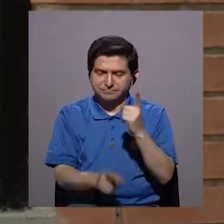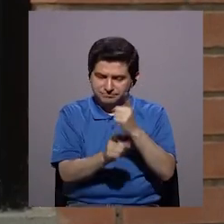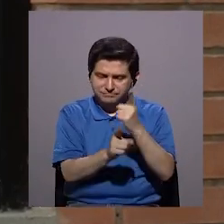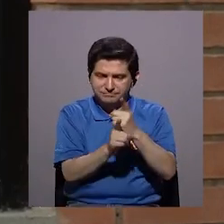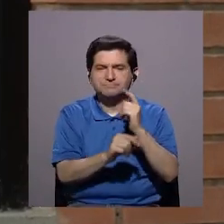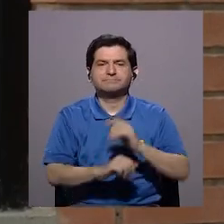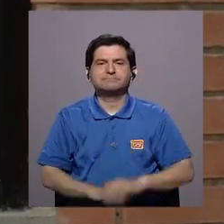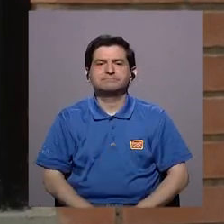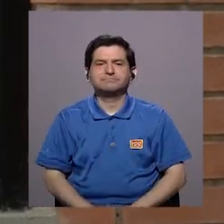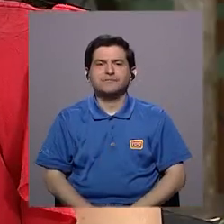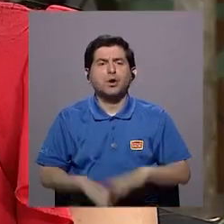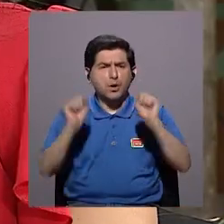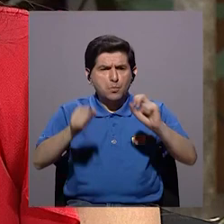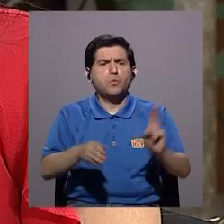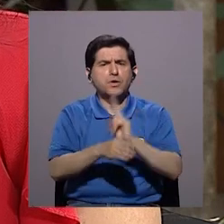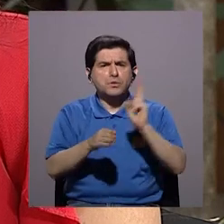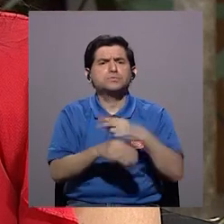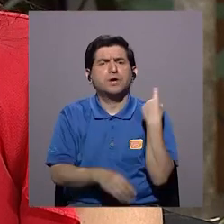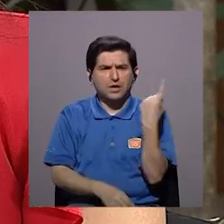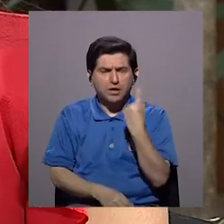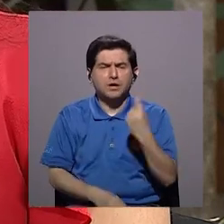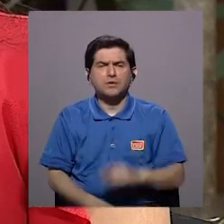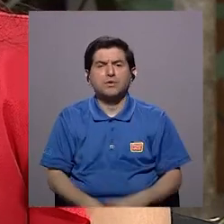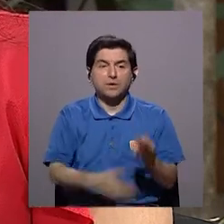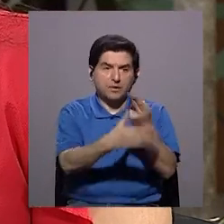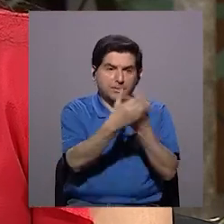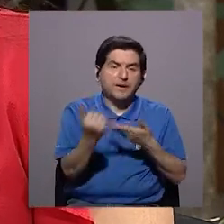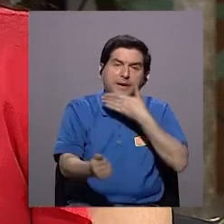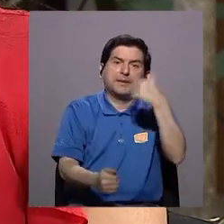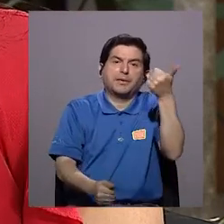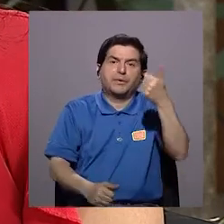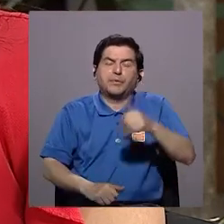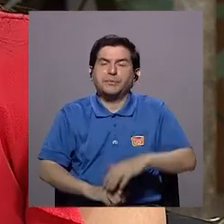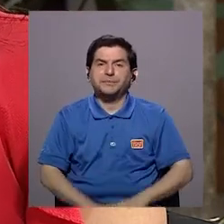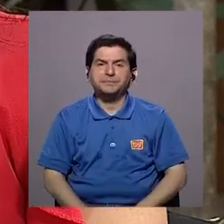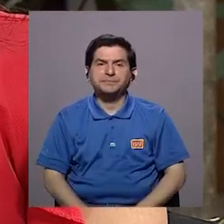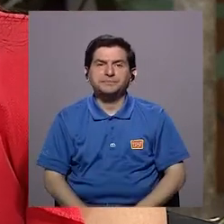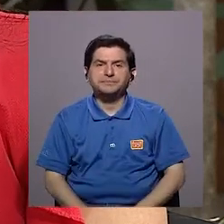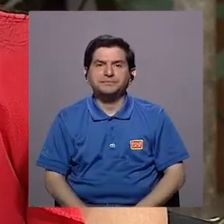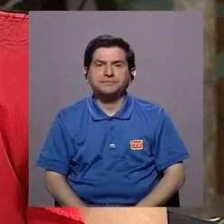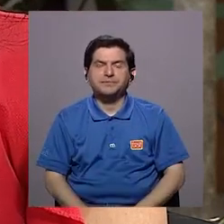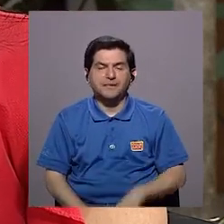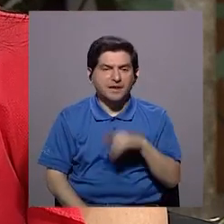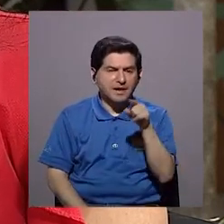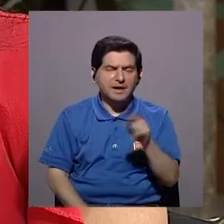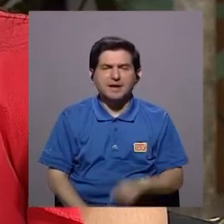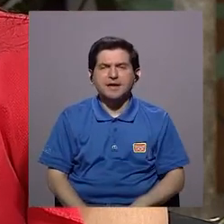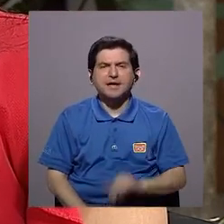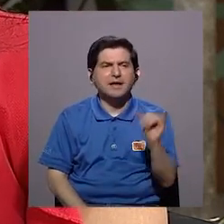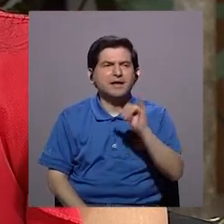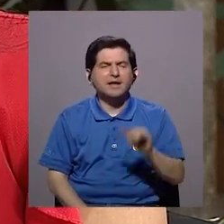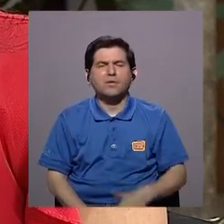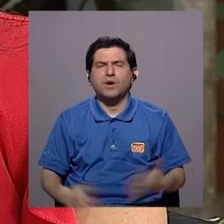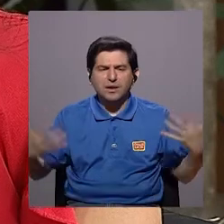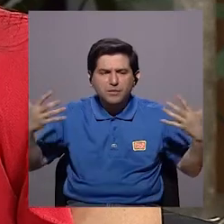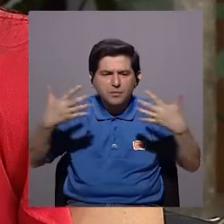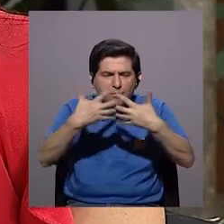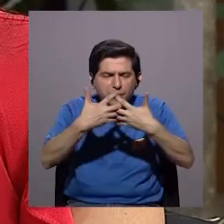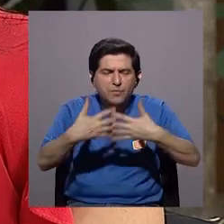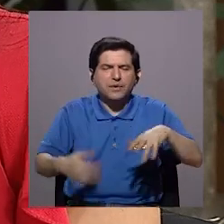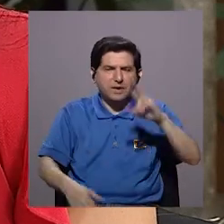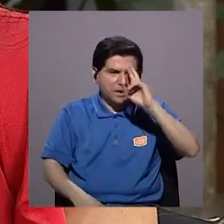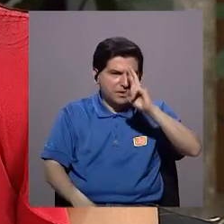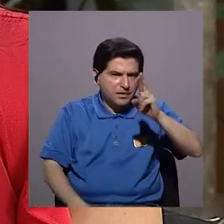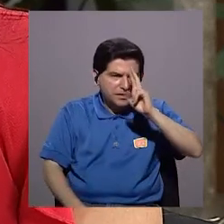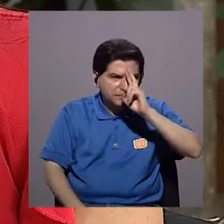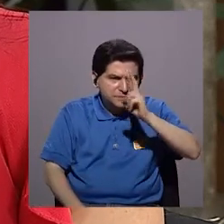Exactamente. O si bien lo puedes usar sola, en pareja es mucho mejor, y se da un marco también de armonía y